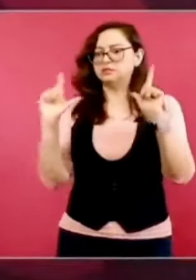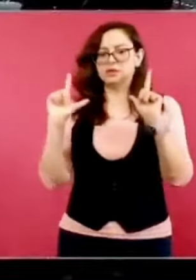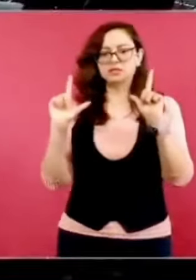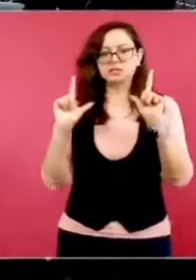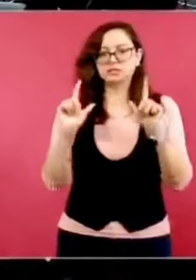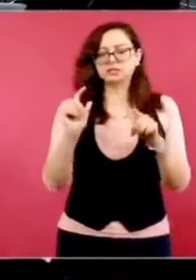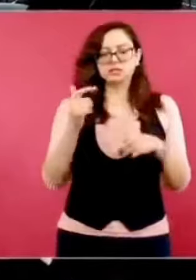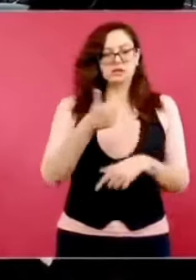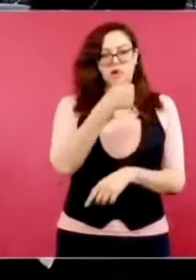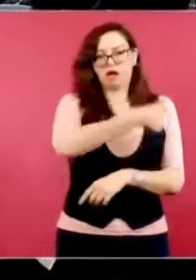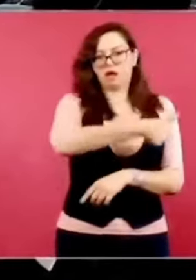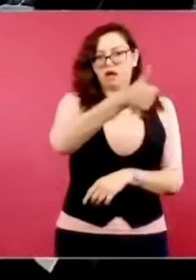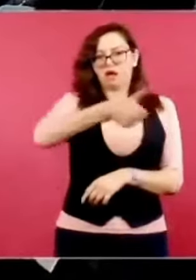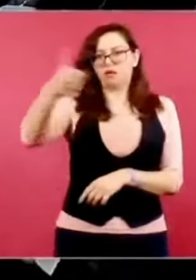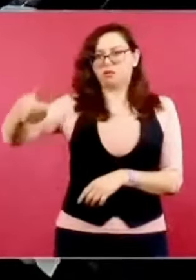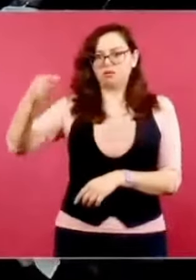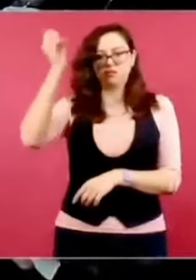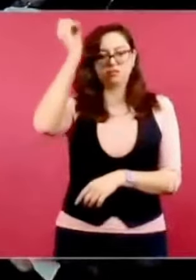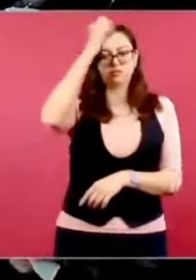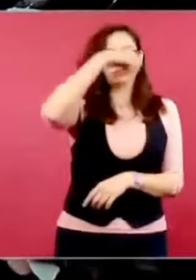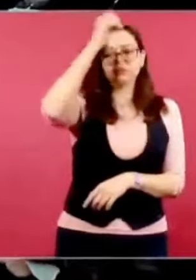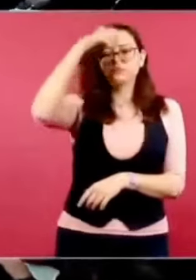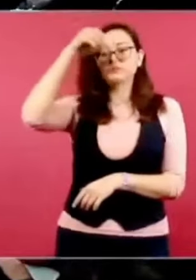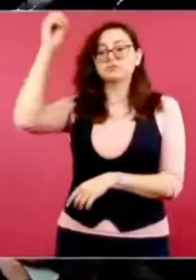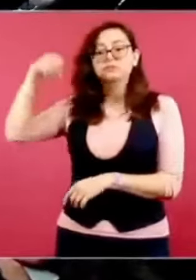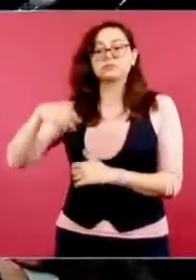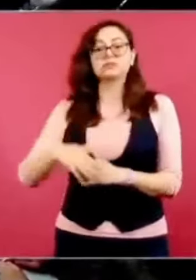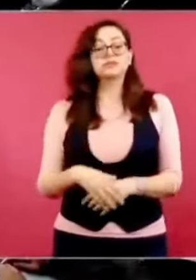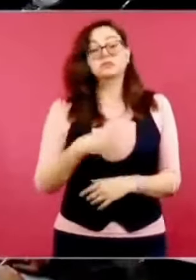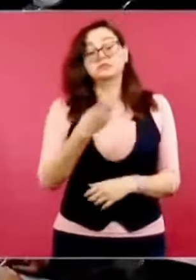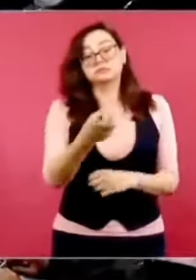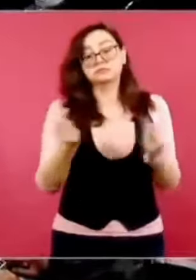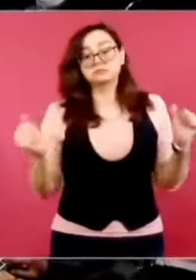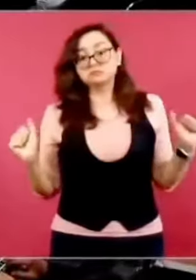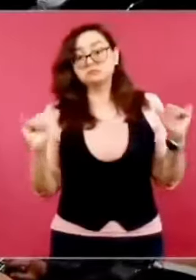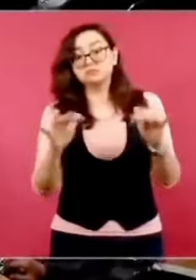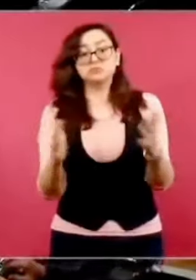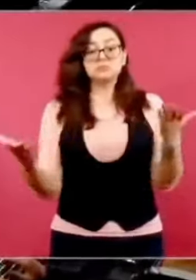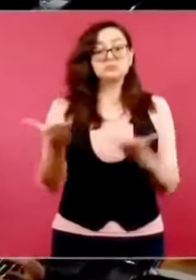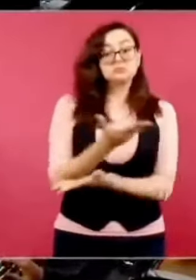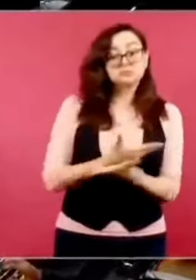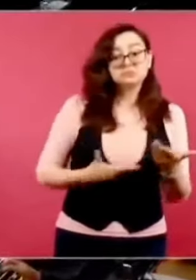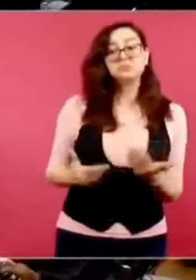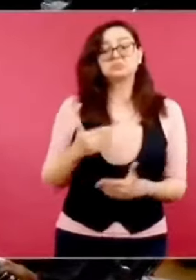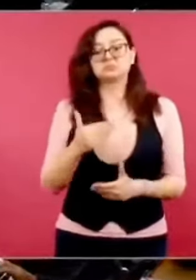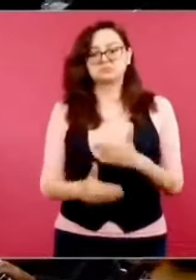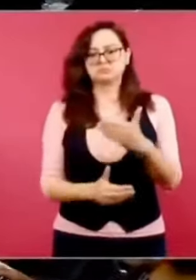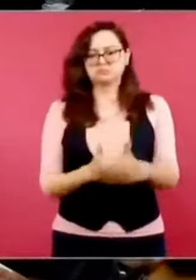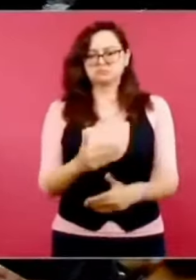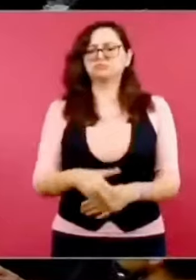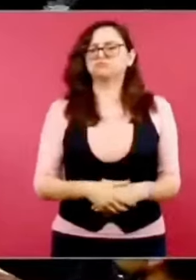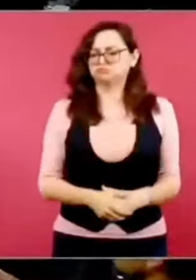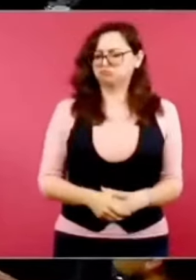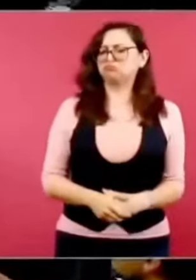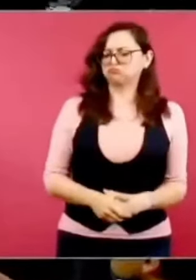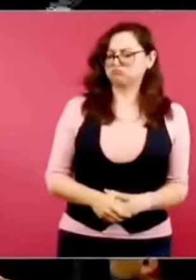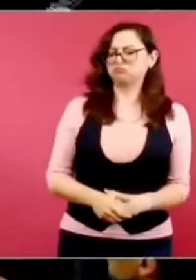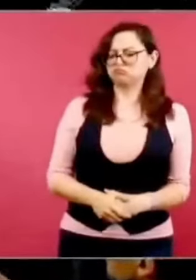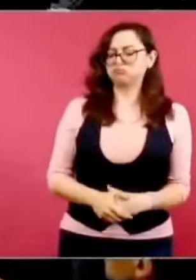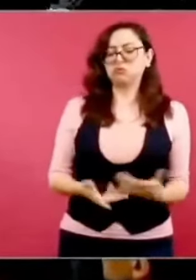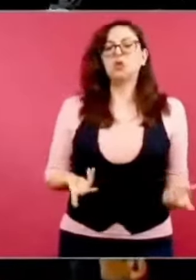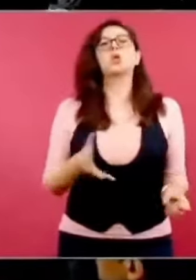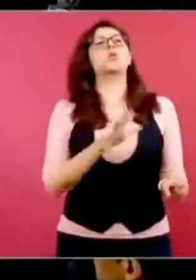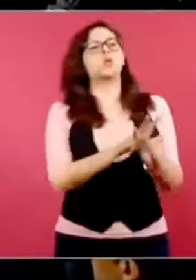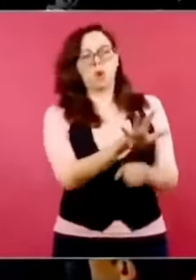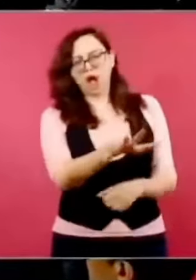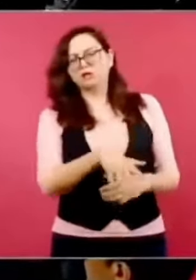libres, independientes. ¿En estos reencuentros ha habido avances, algún avance? Sí, sí, cómo no, se avanzó mucho. ¿Cuáles serían los avances concretos? Por